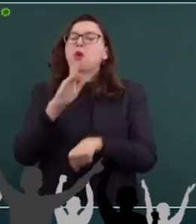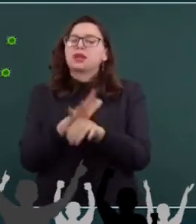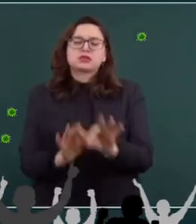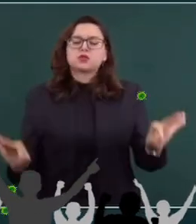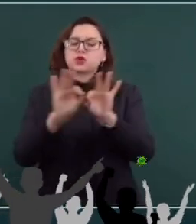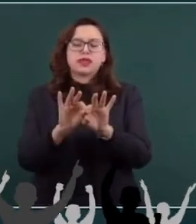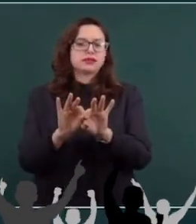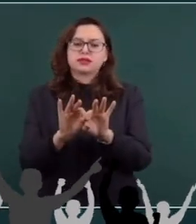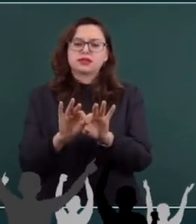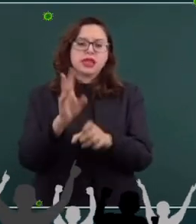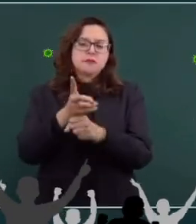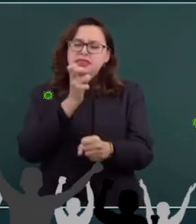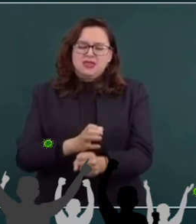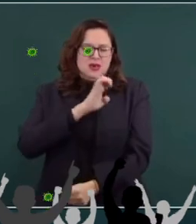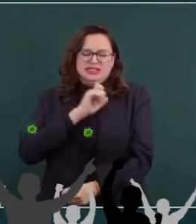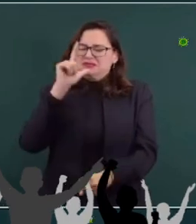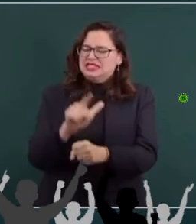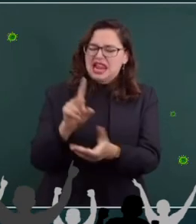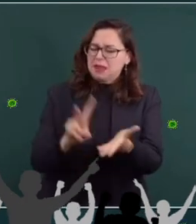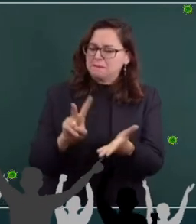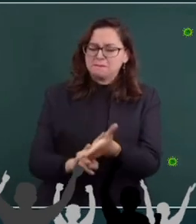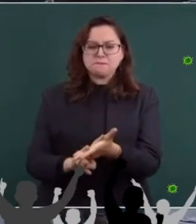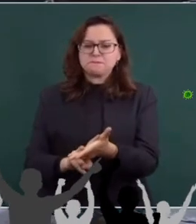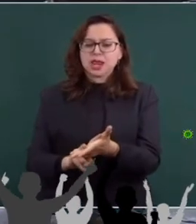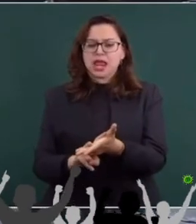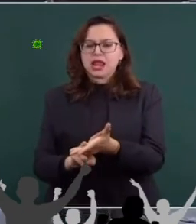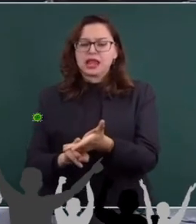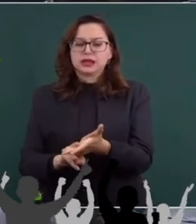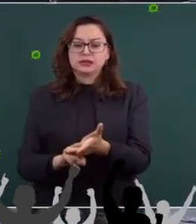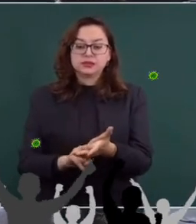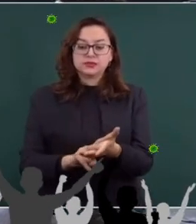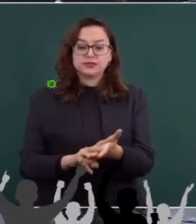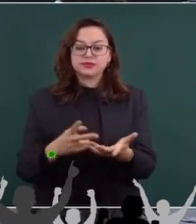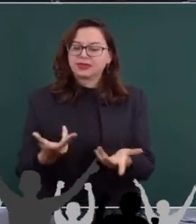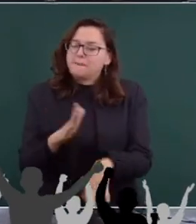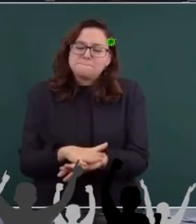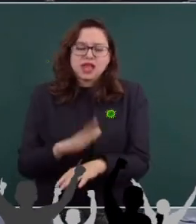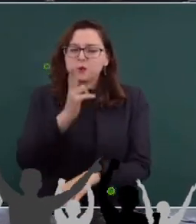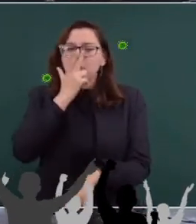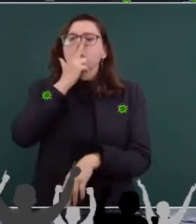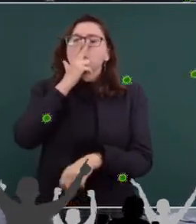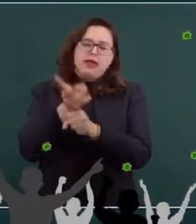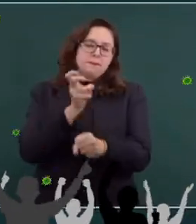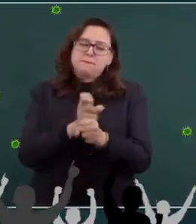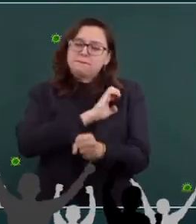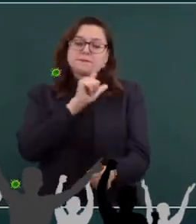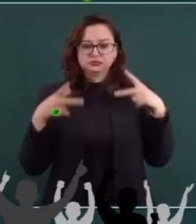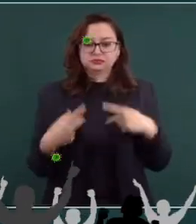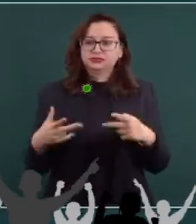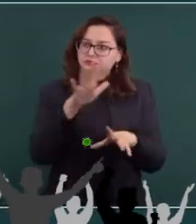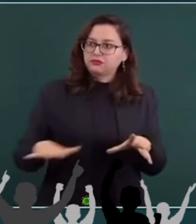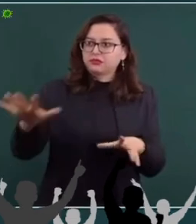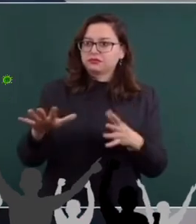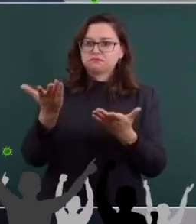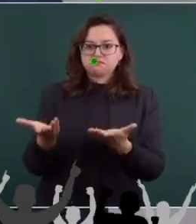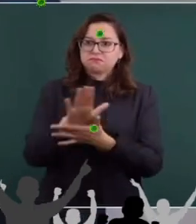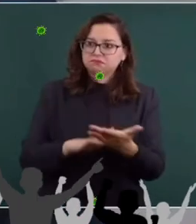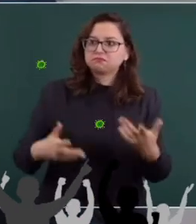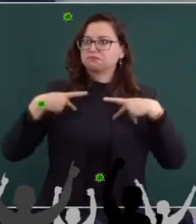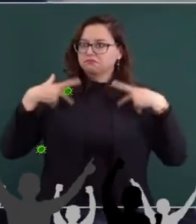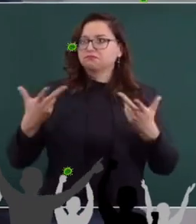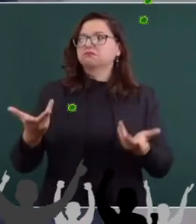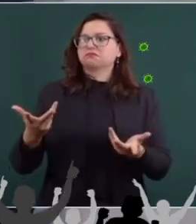invitados especiales, los consentidos, son los ciudadanos. Ya llevamos mucho tiempo